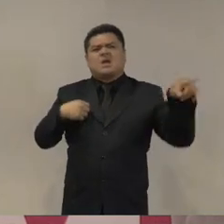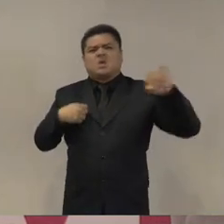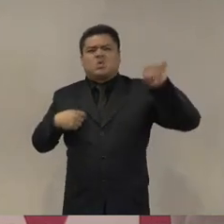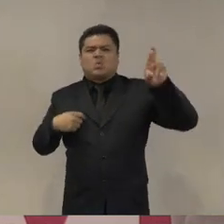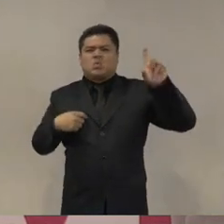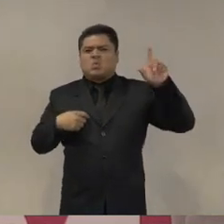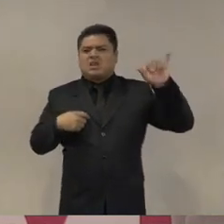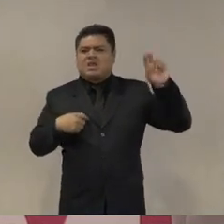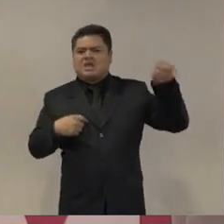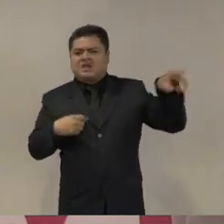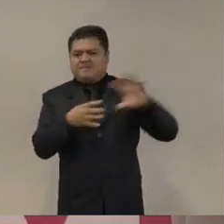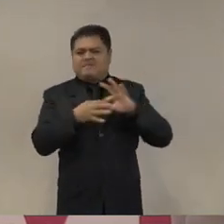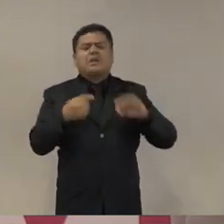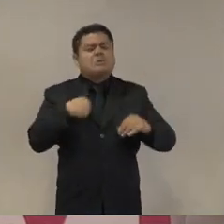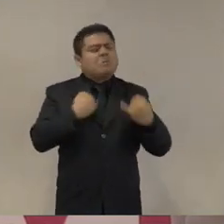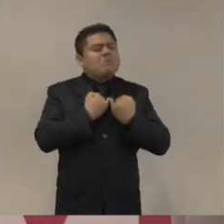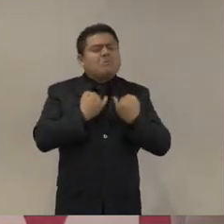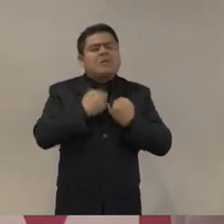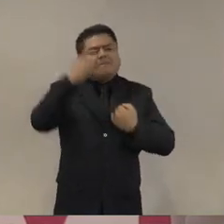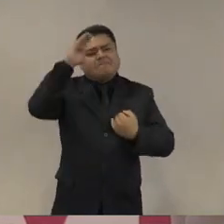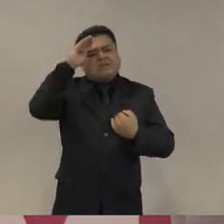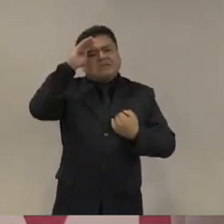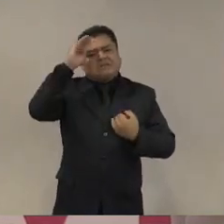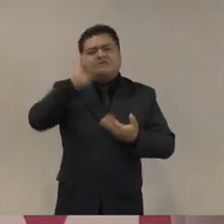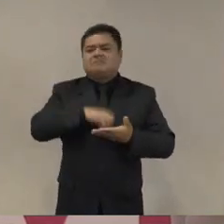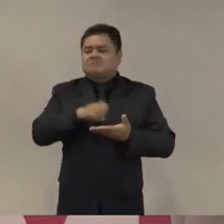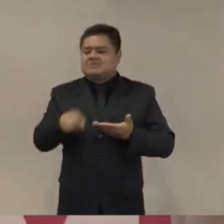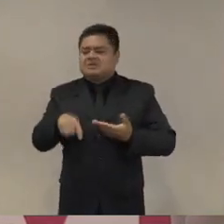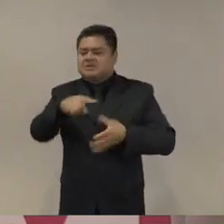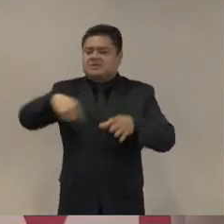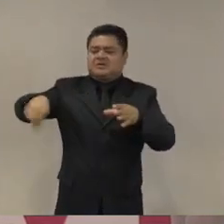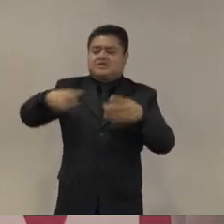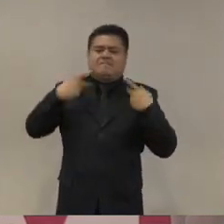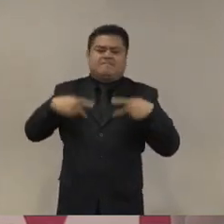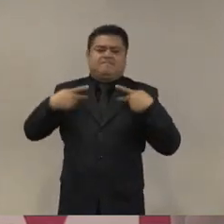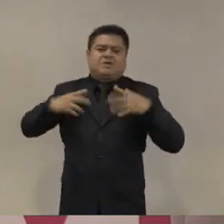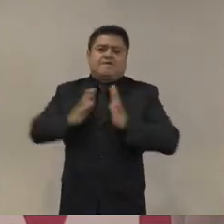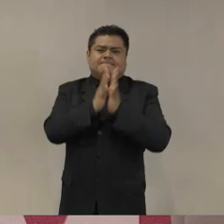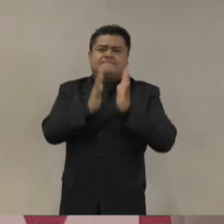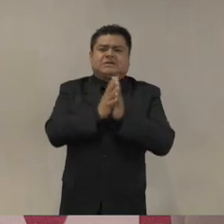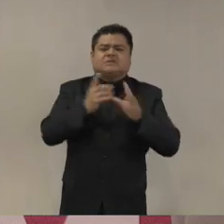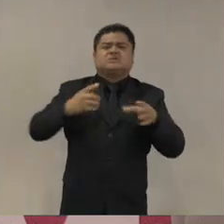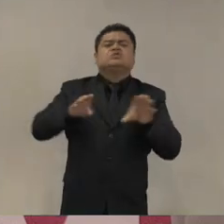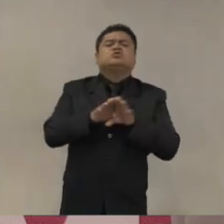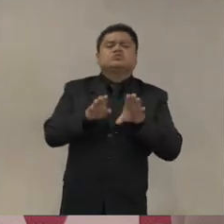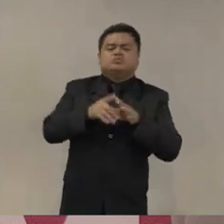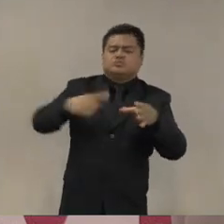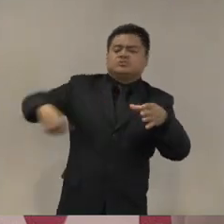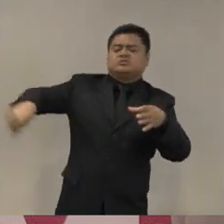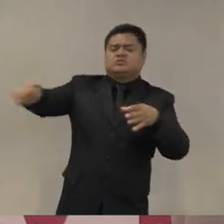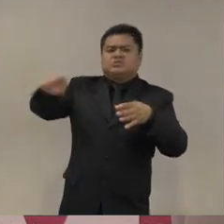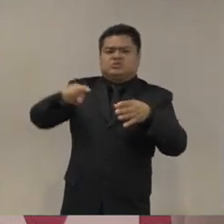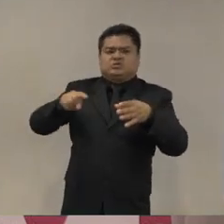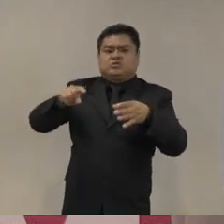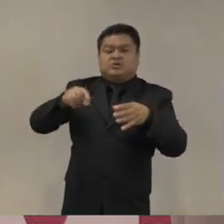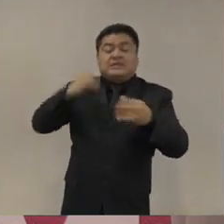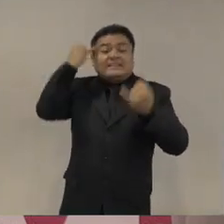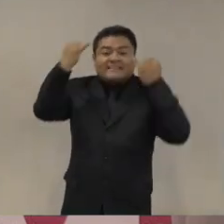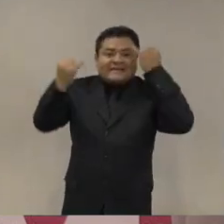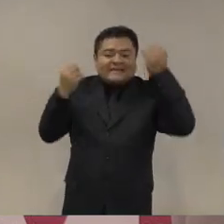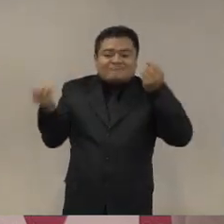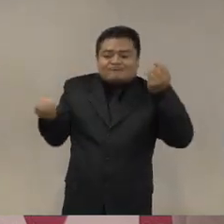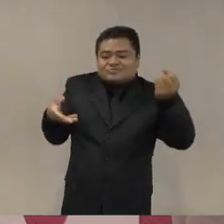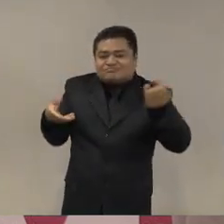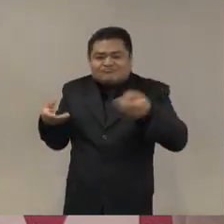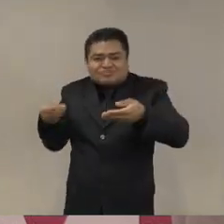de tratar de la participación ciudadana en el diseño y también en la evaluación